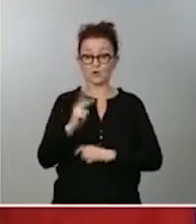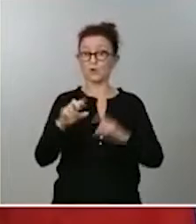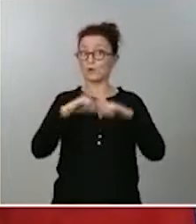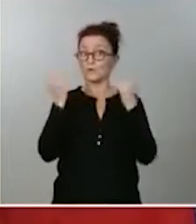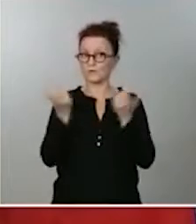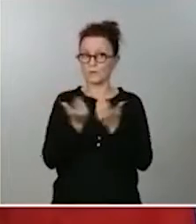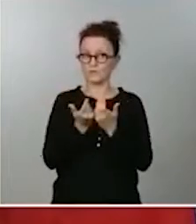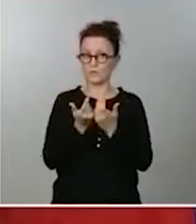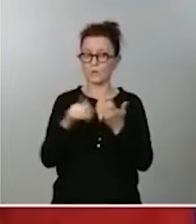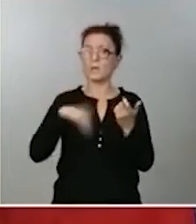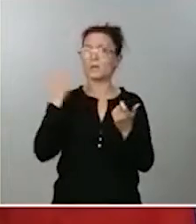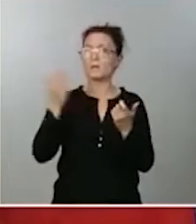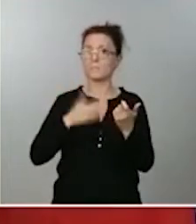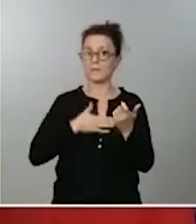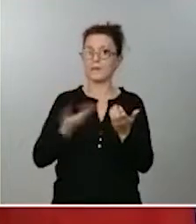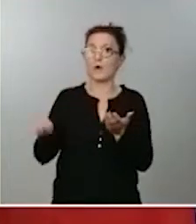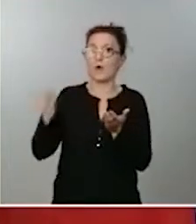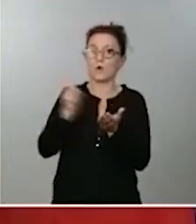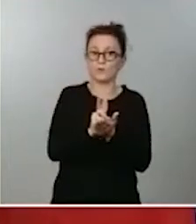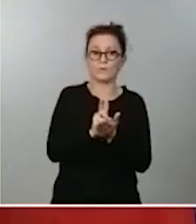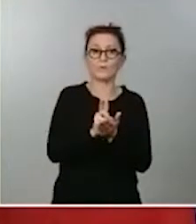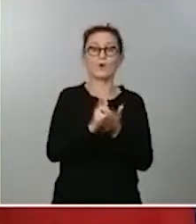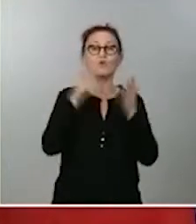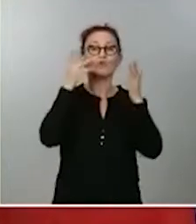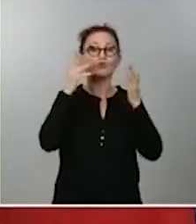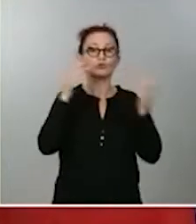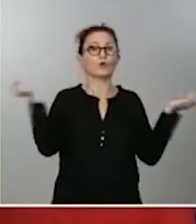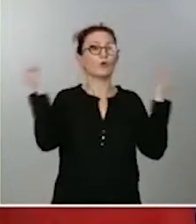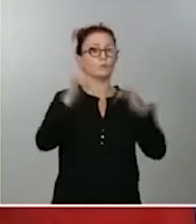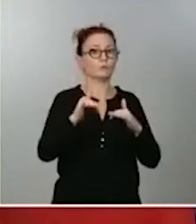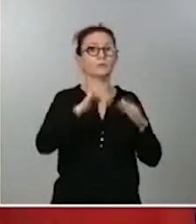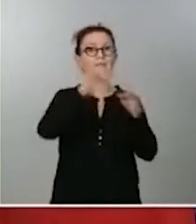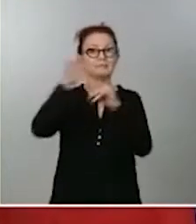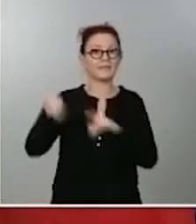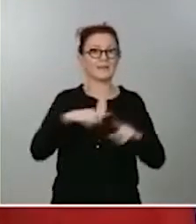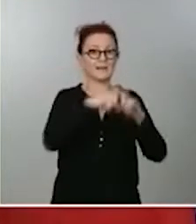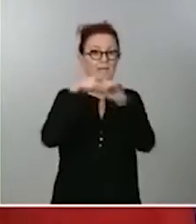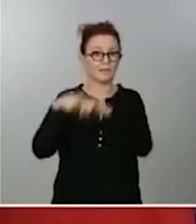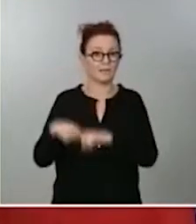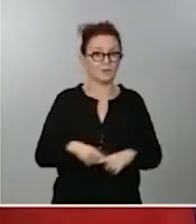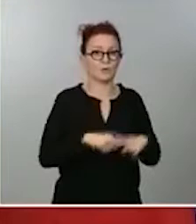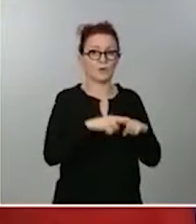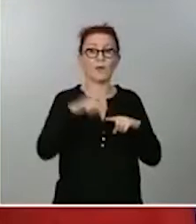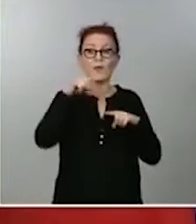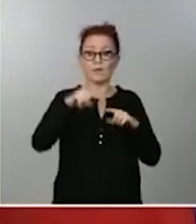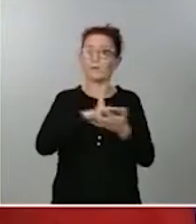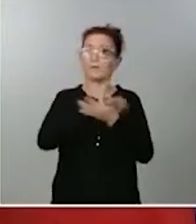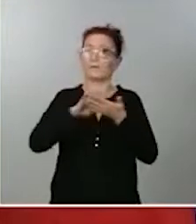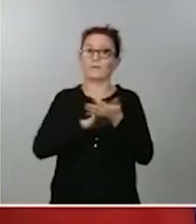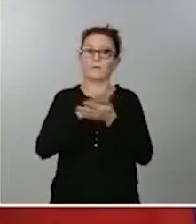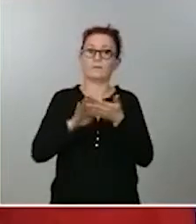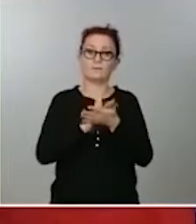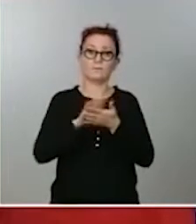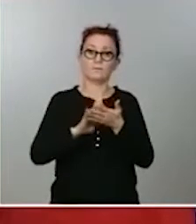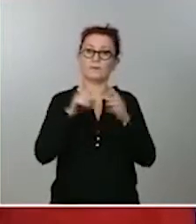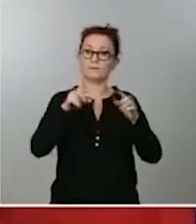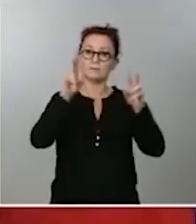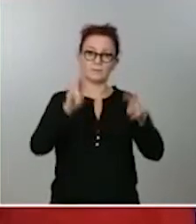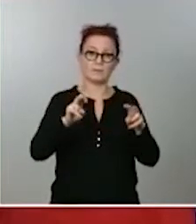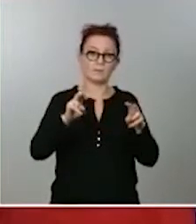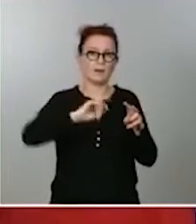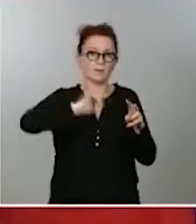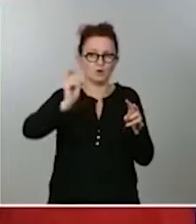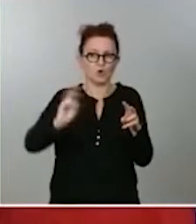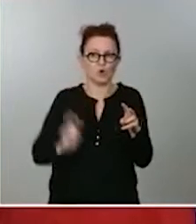reunión del Consejo Interterritorial donde no tengo ninguna duda que se van a abordar estas cuestiones y otras varias que se quieran